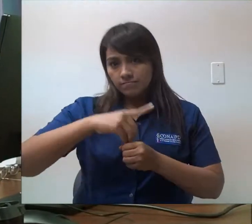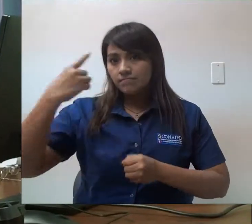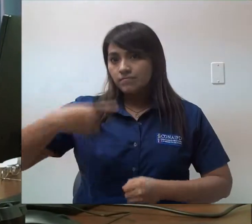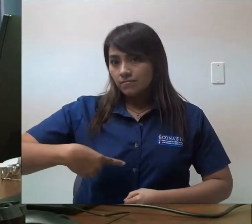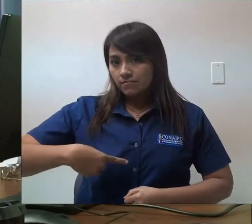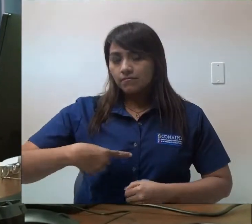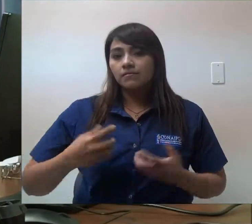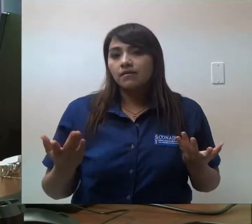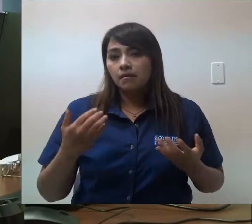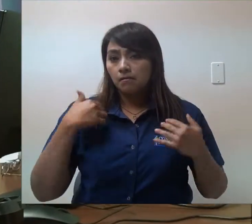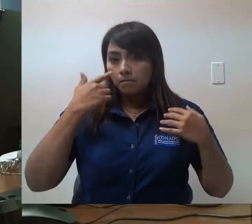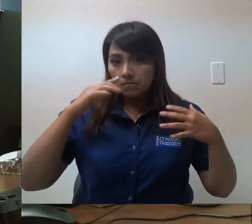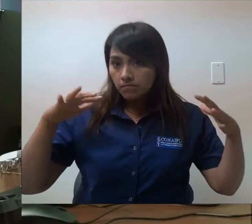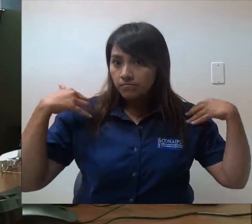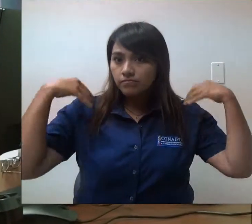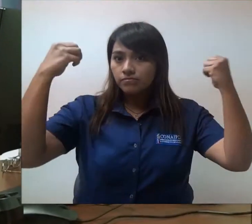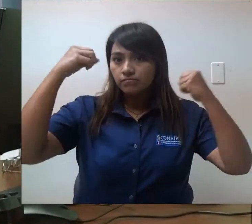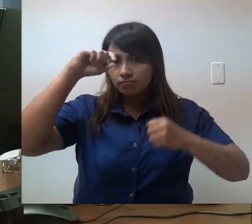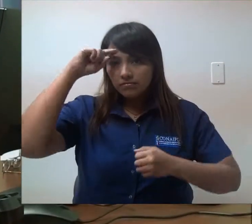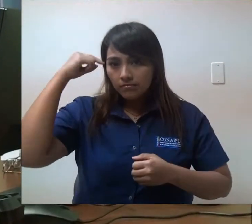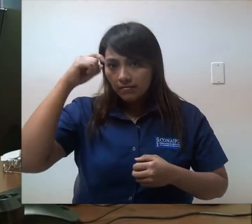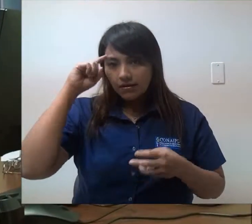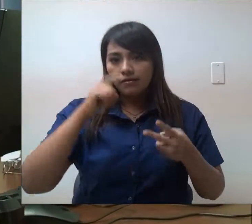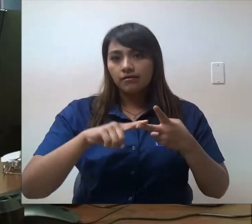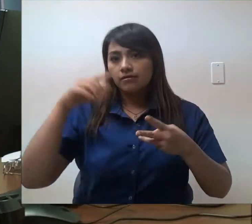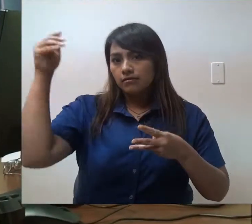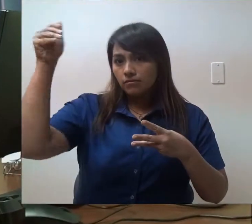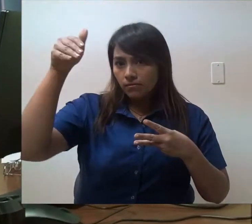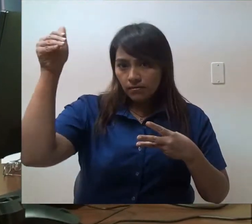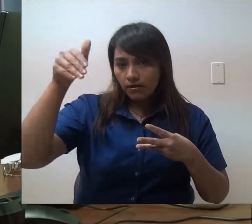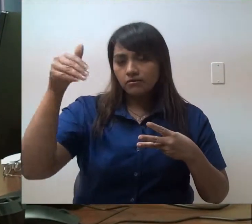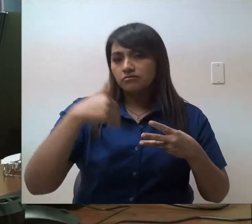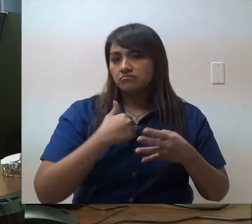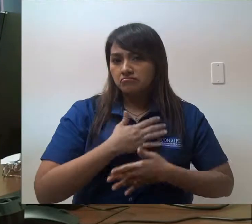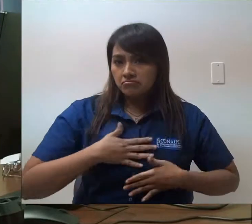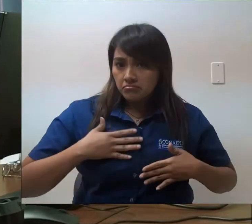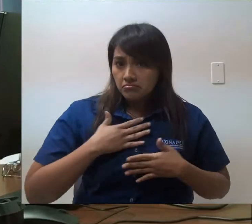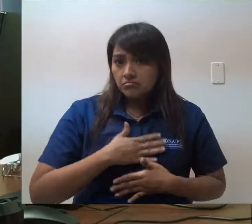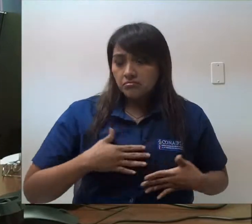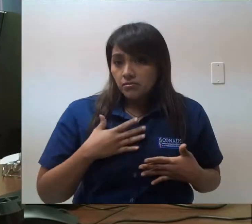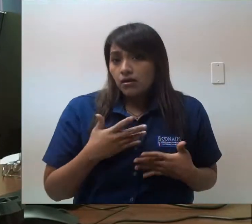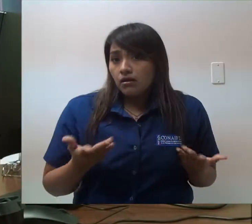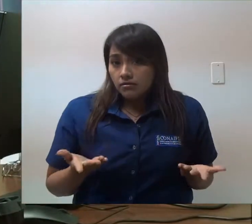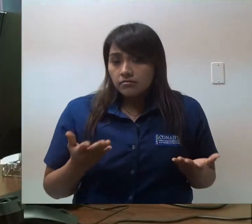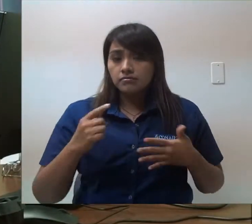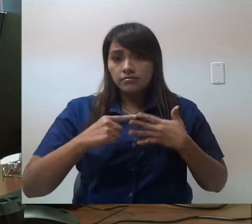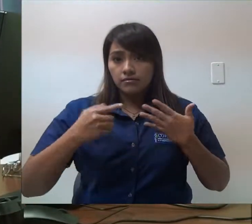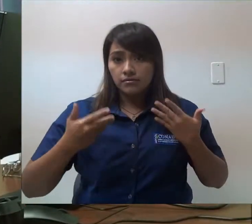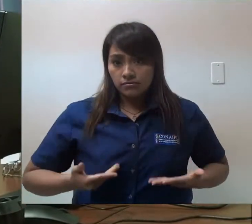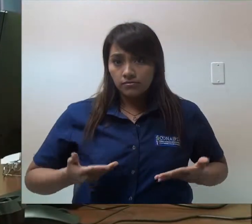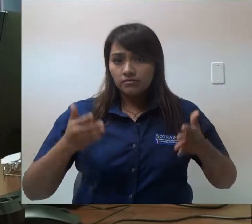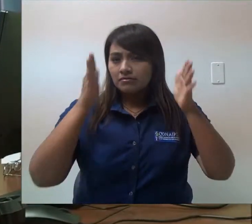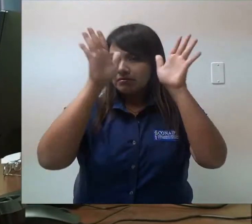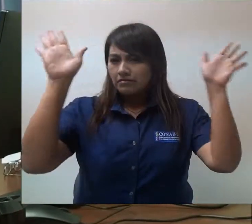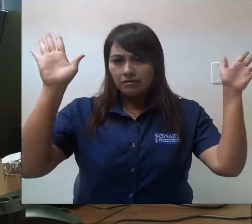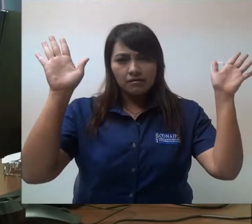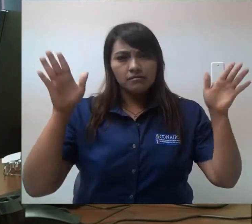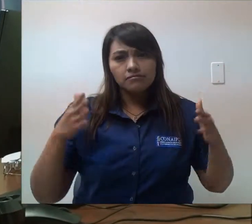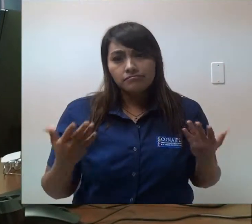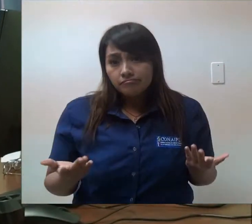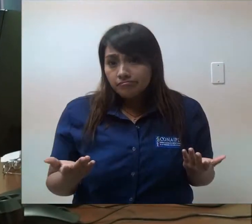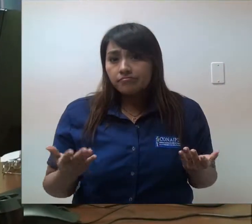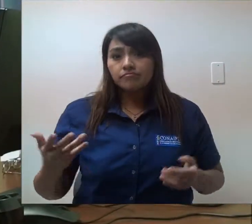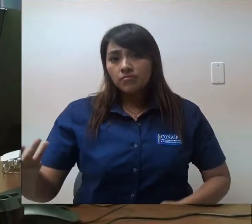tiene que ver con los derechos de la persona con discapacidad la salud, el empleo, la educación, la recreación